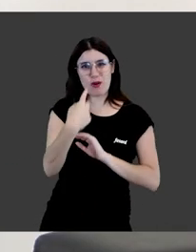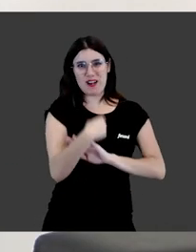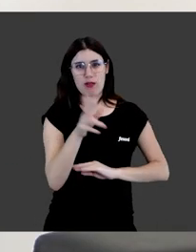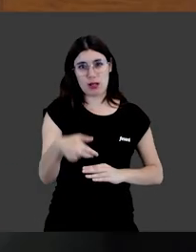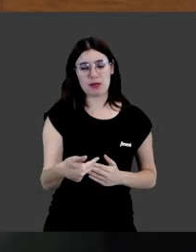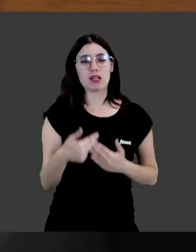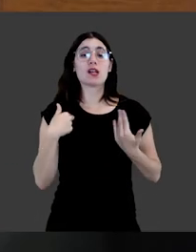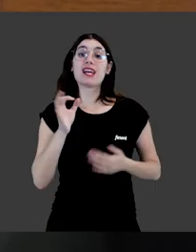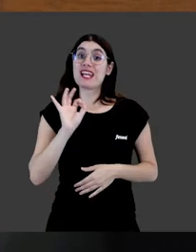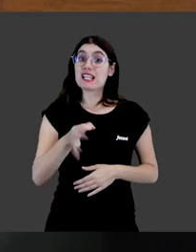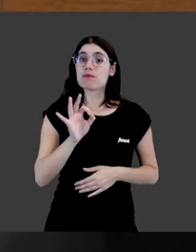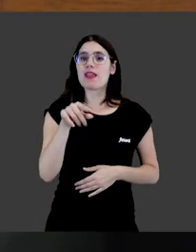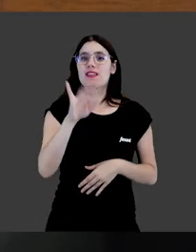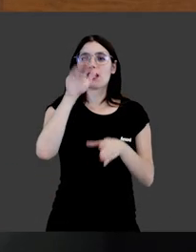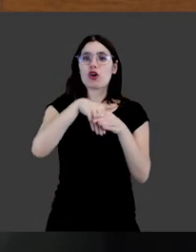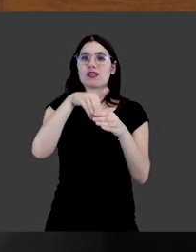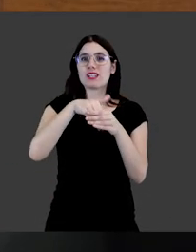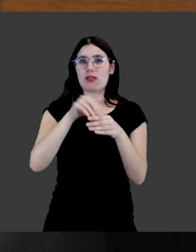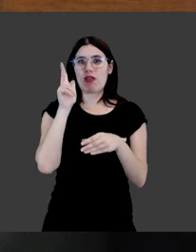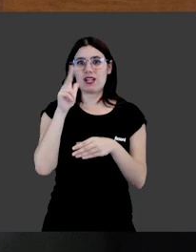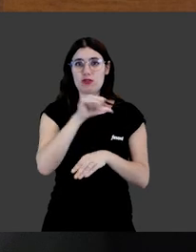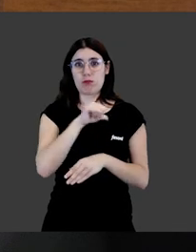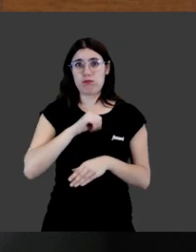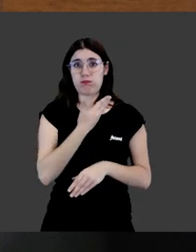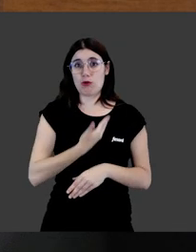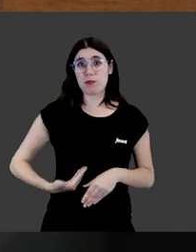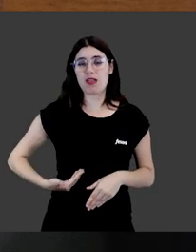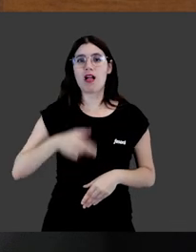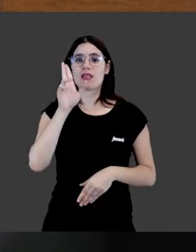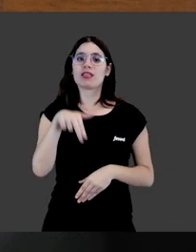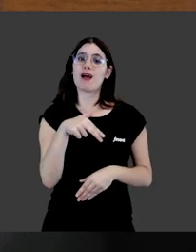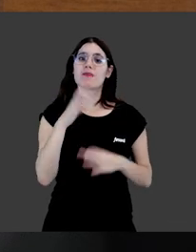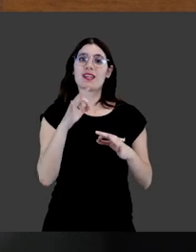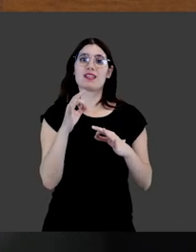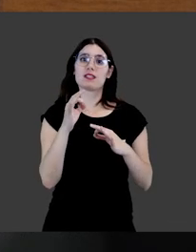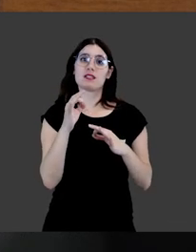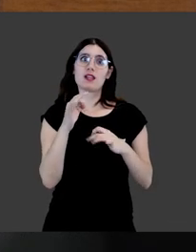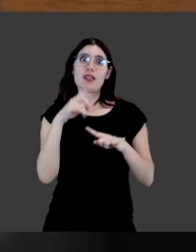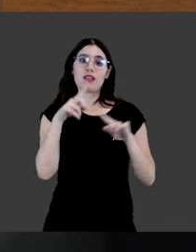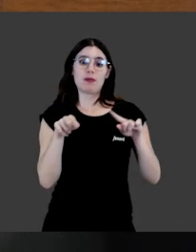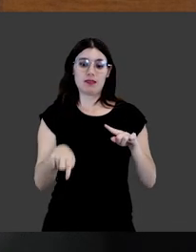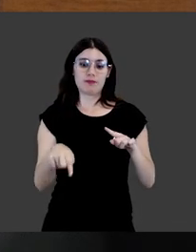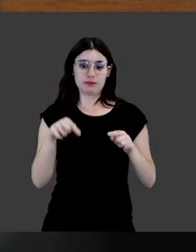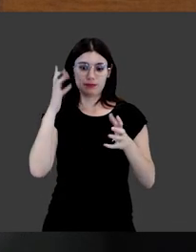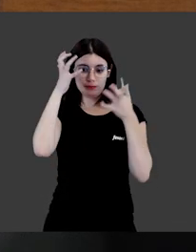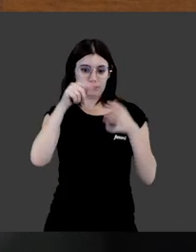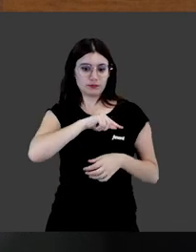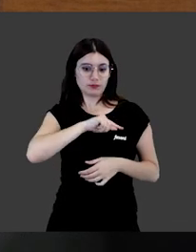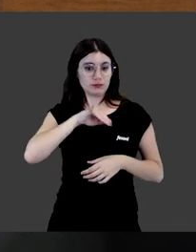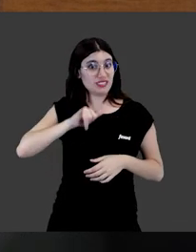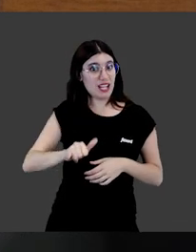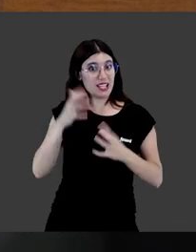del animal. Sí que es verdad que ese contenido del derecho de propiedad va a venir modulado por esa naturaleza de ser vivo